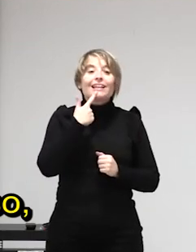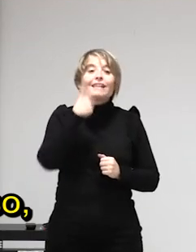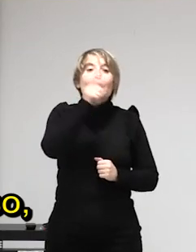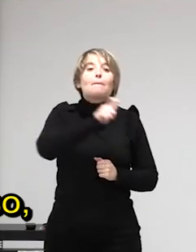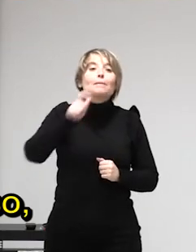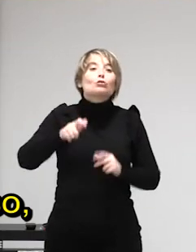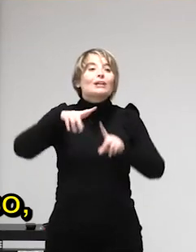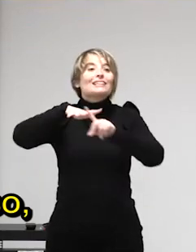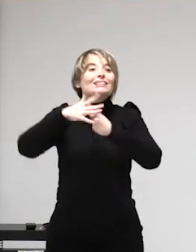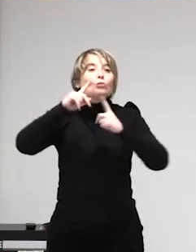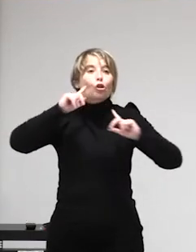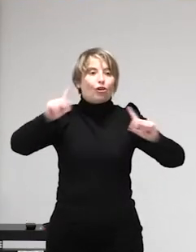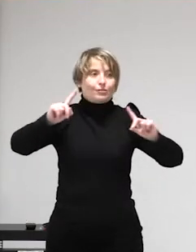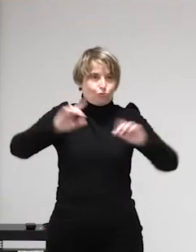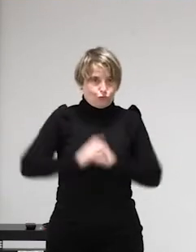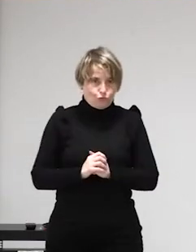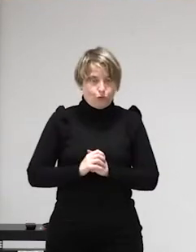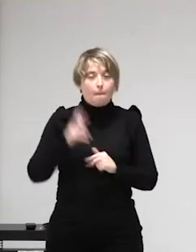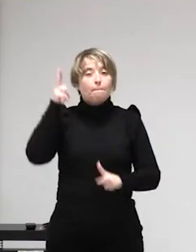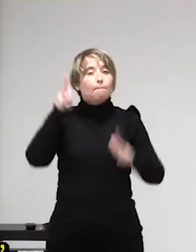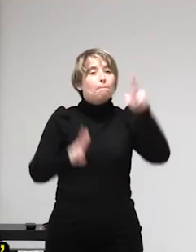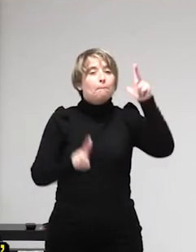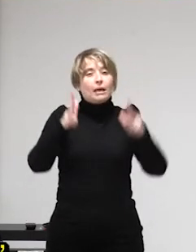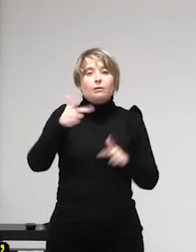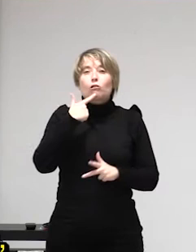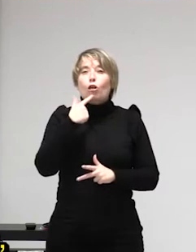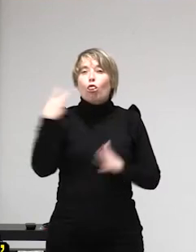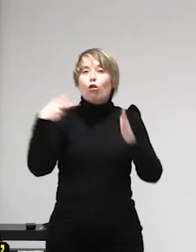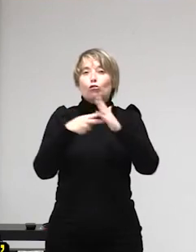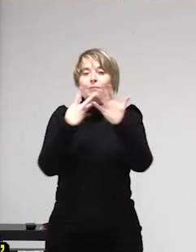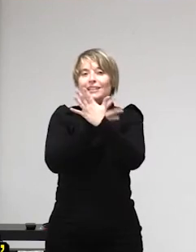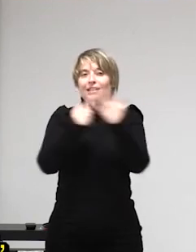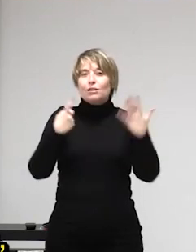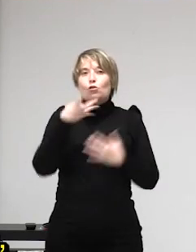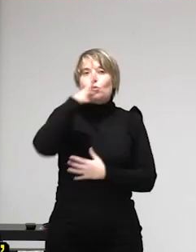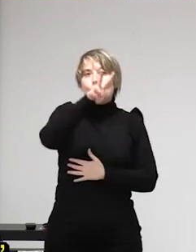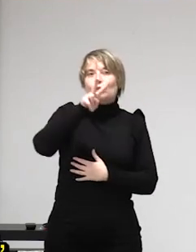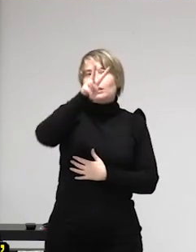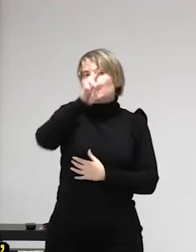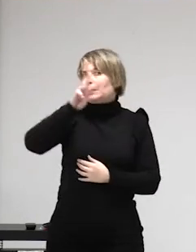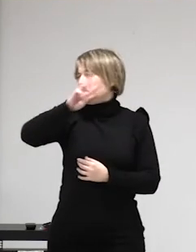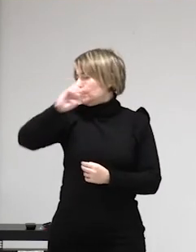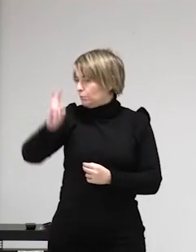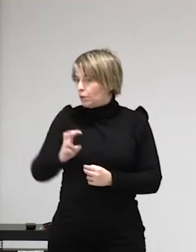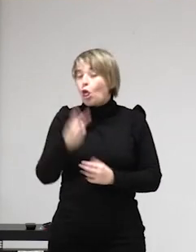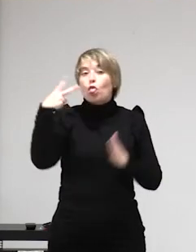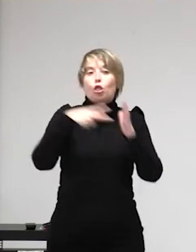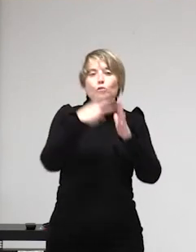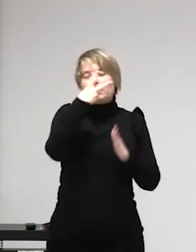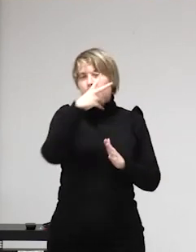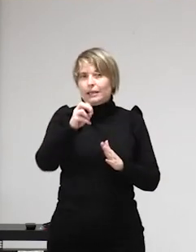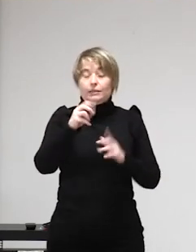relativos a Eustadi y yo también me había vuelto un poco loca buscando algunos informes en los que se ofrecieran esos datos que en algunos casos